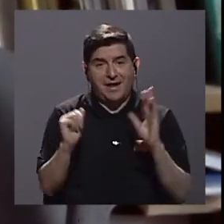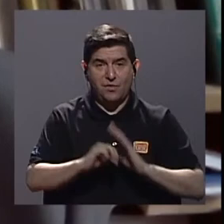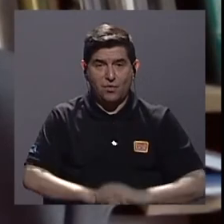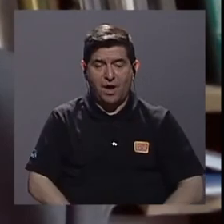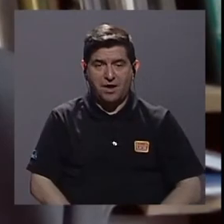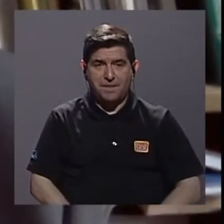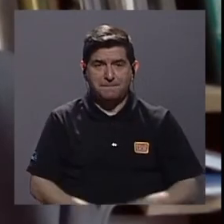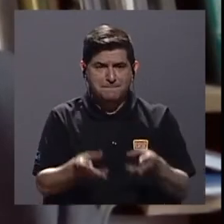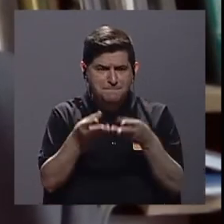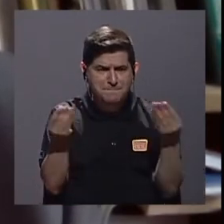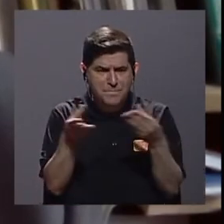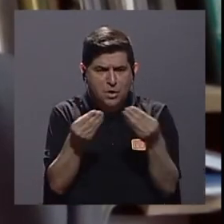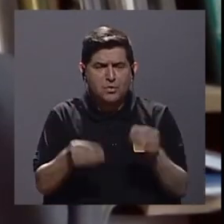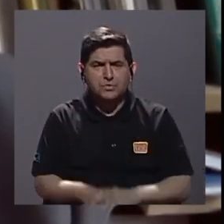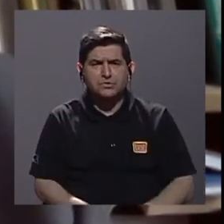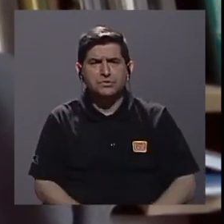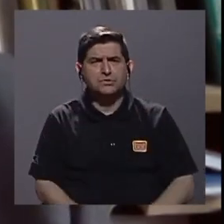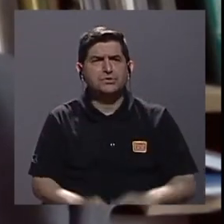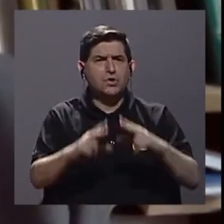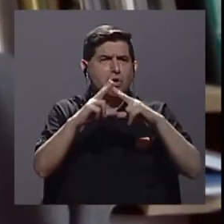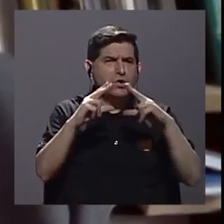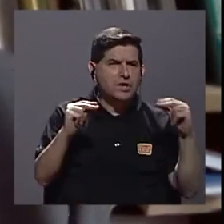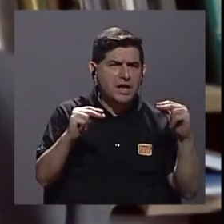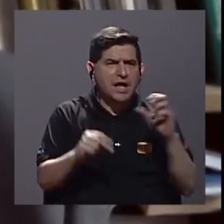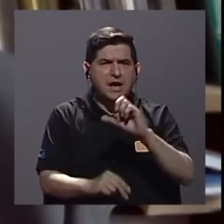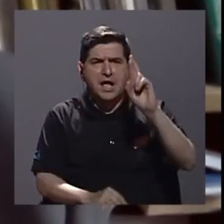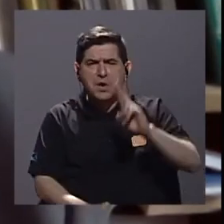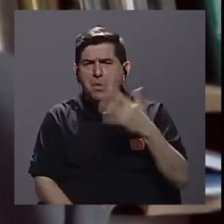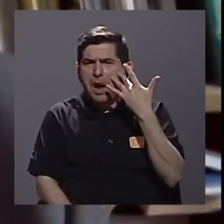la productividad en Nicaragua y en Costa Rica es muy similar.